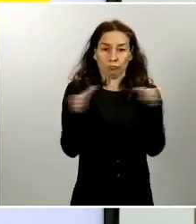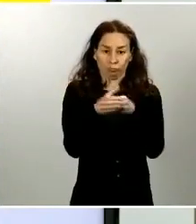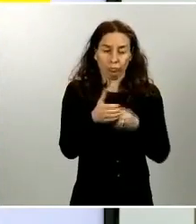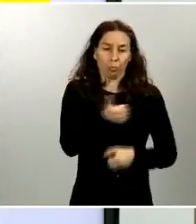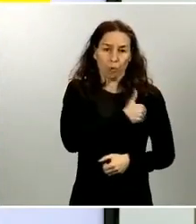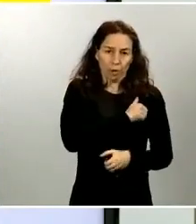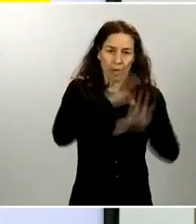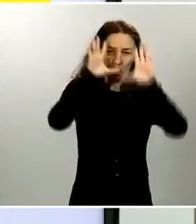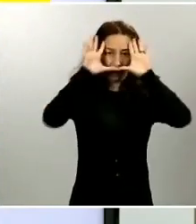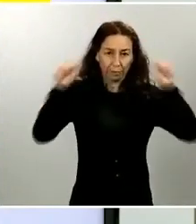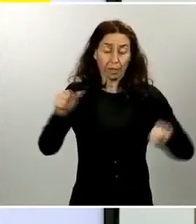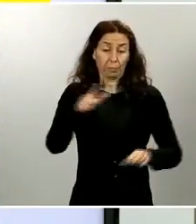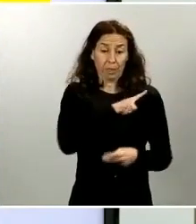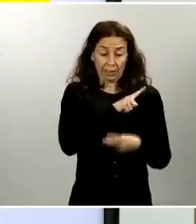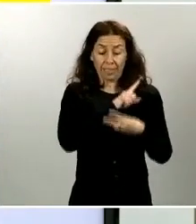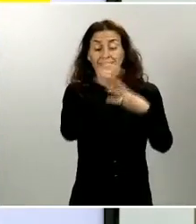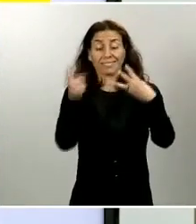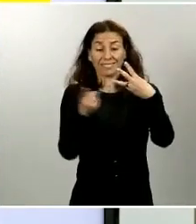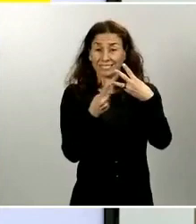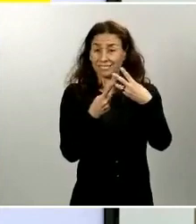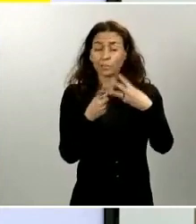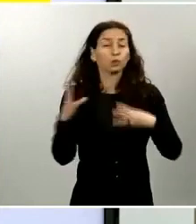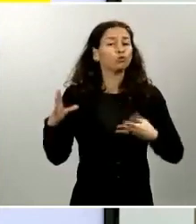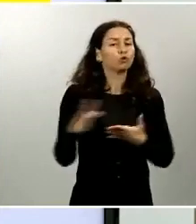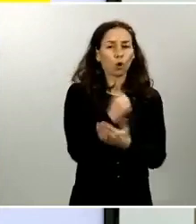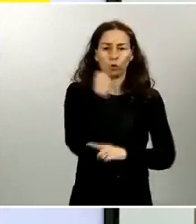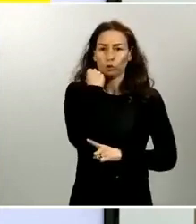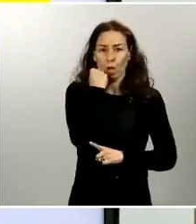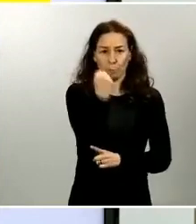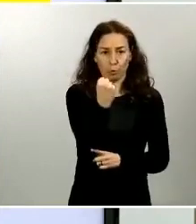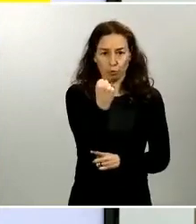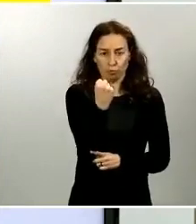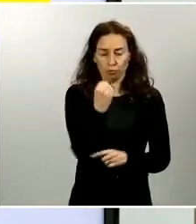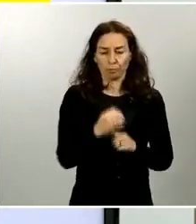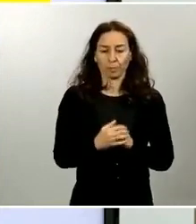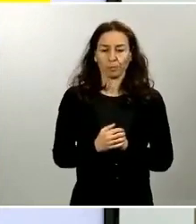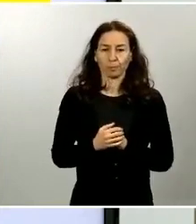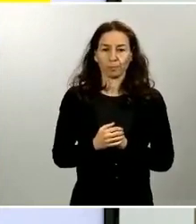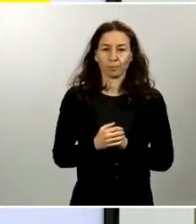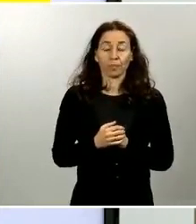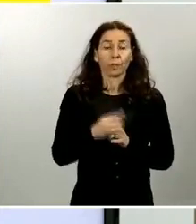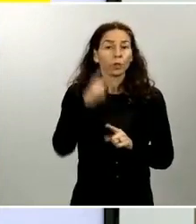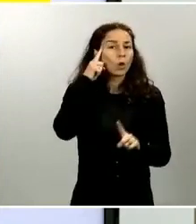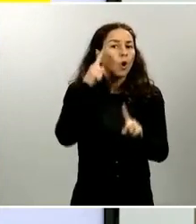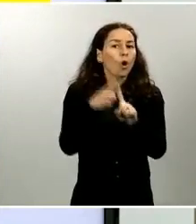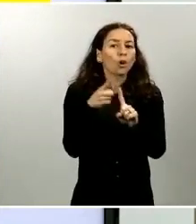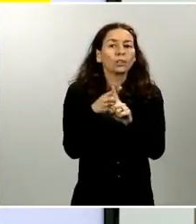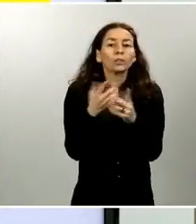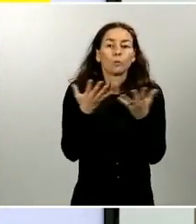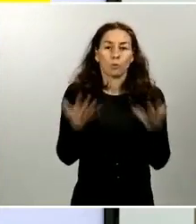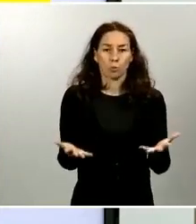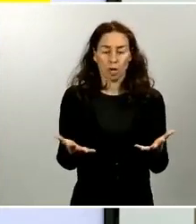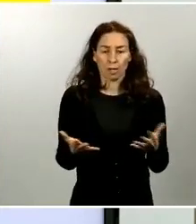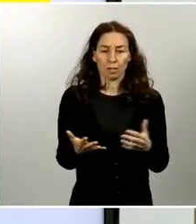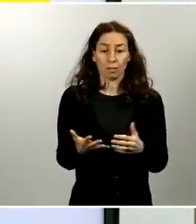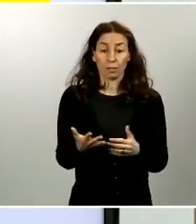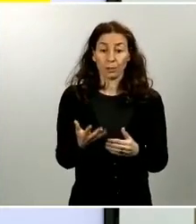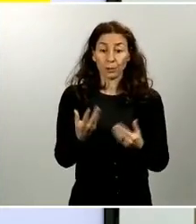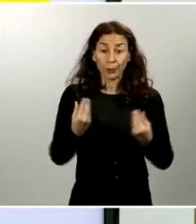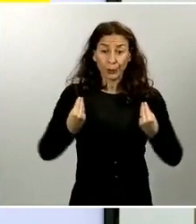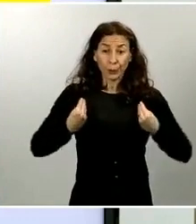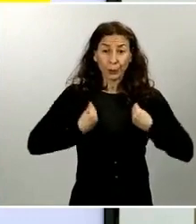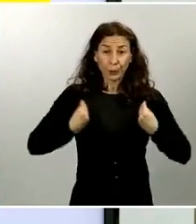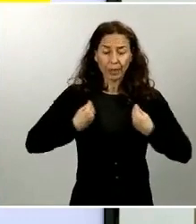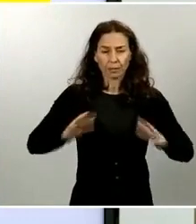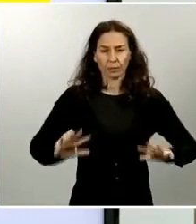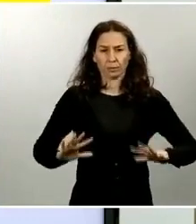aquellos que apoyamos en esta función, con un último objetivo. Salvar vidas. Y